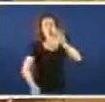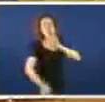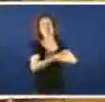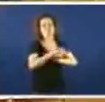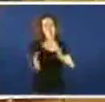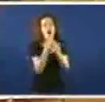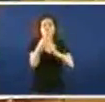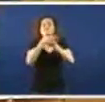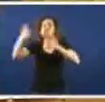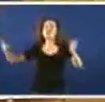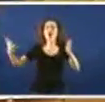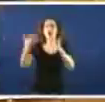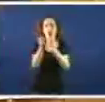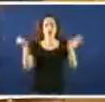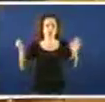todos